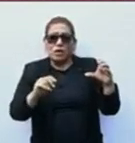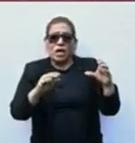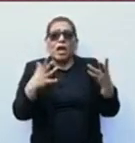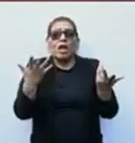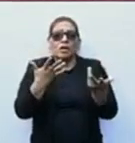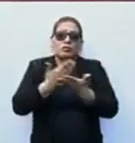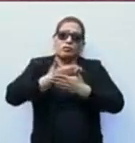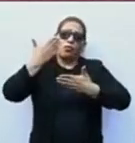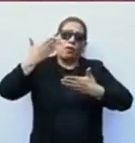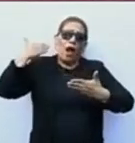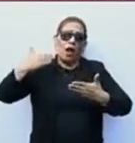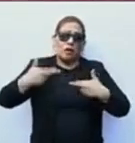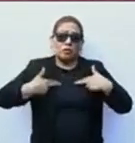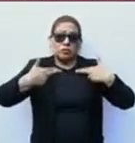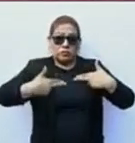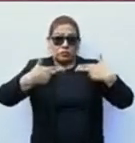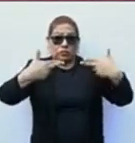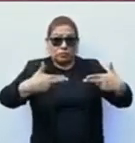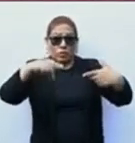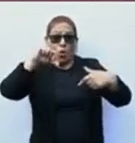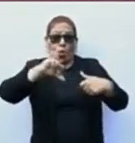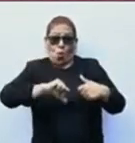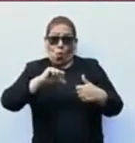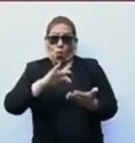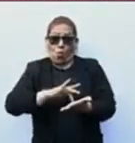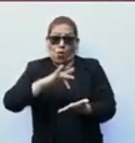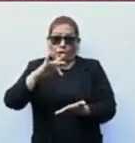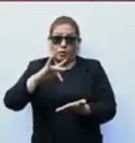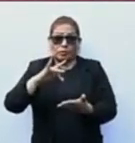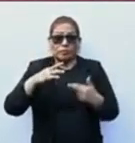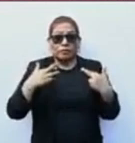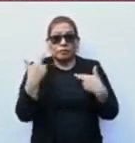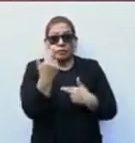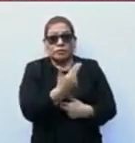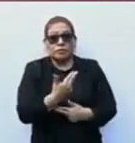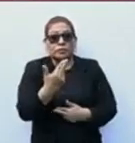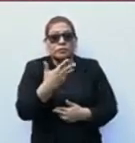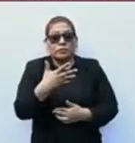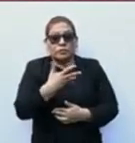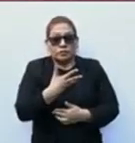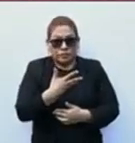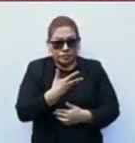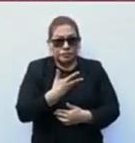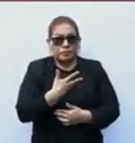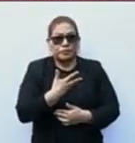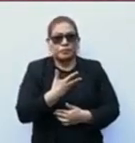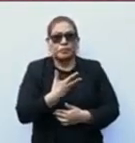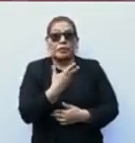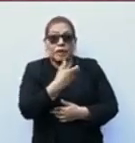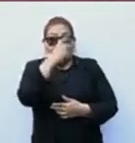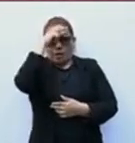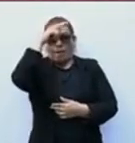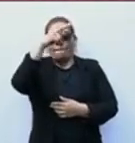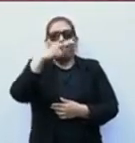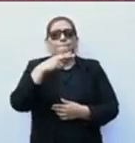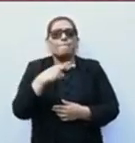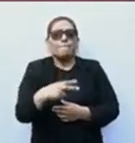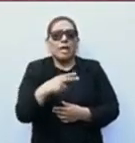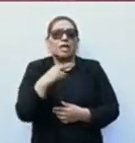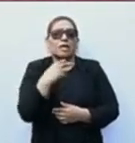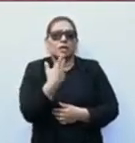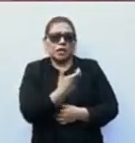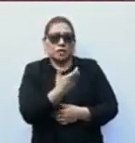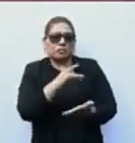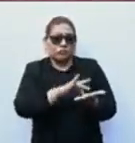lo que han hecho por nosotros, porque gracias a ustedes tenemos esta patria, tenemos este México y gracias